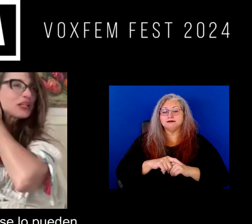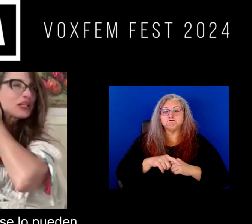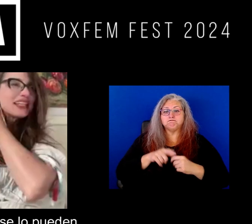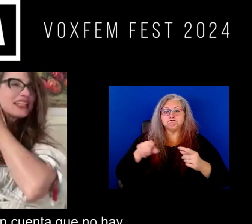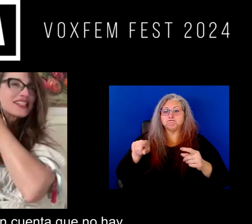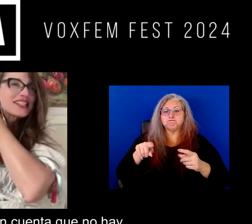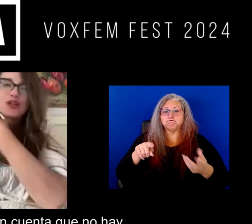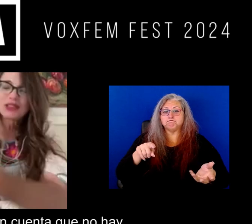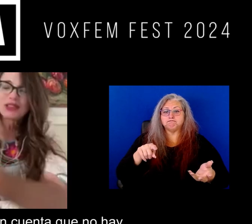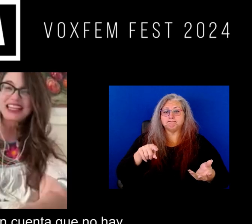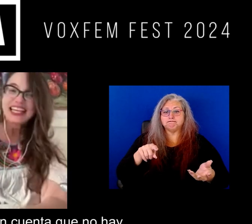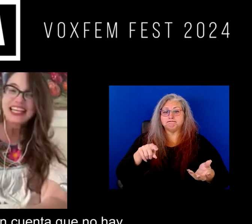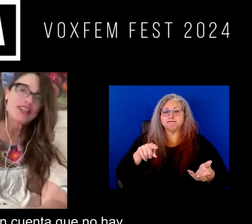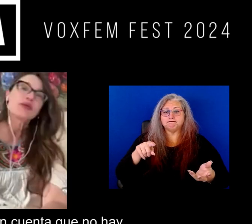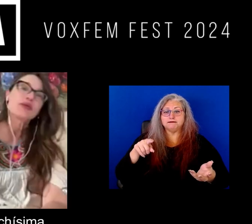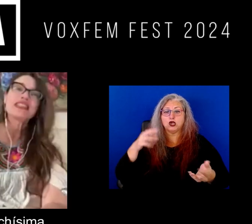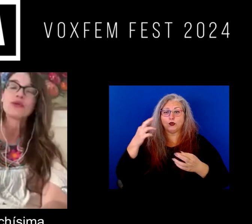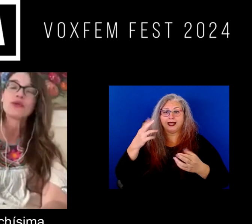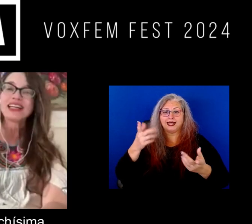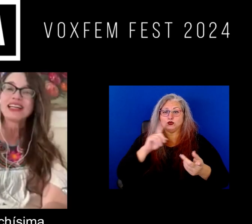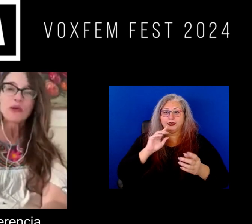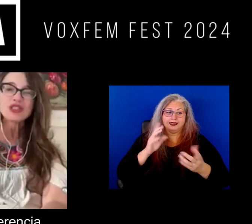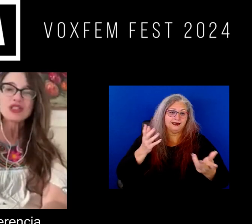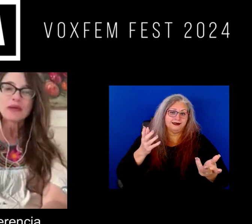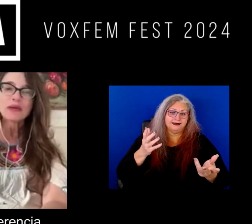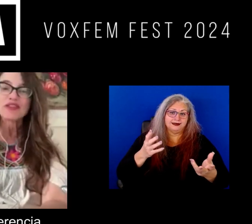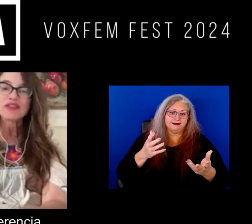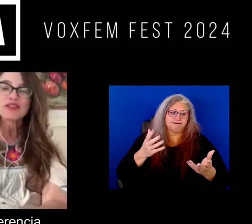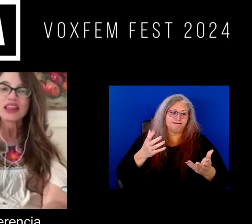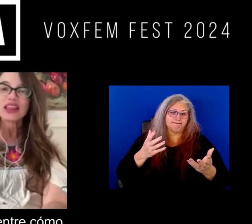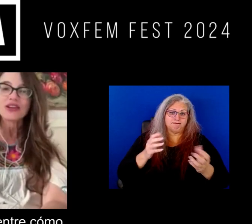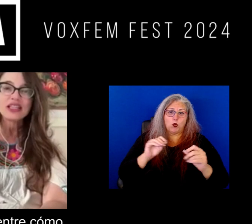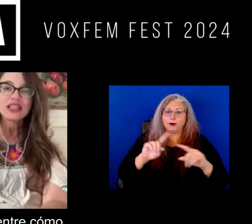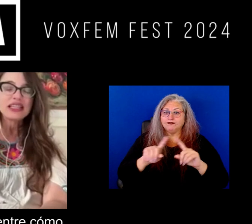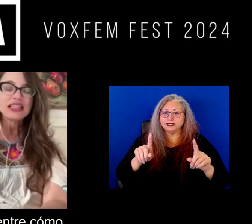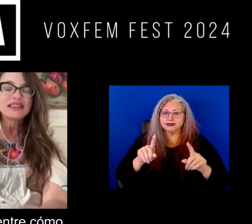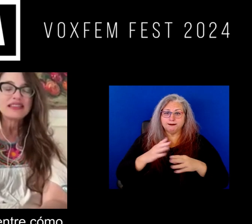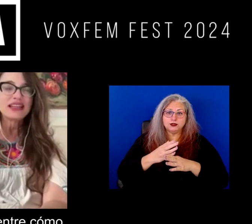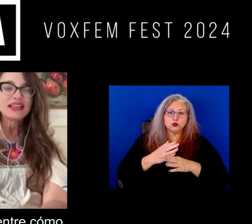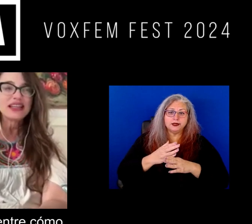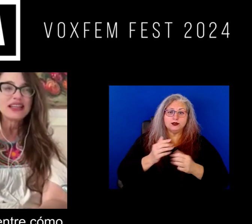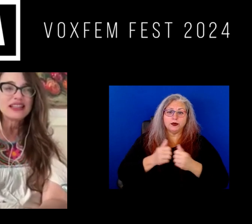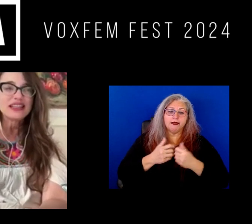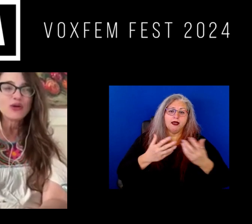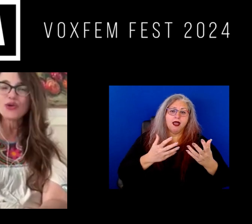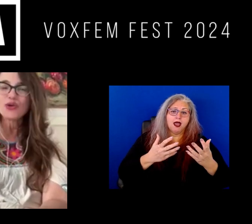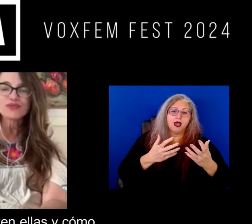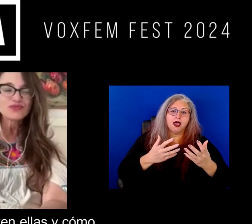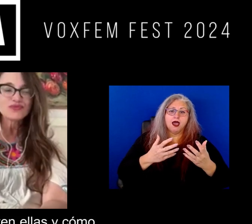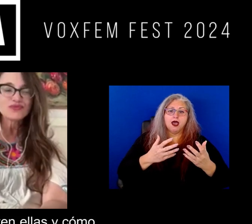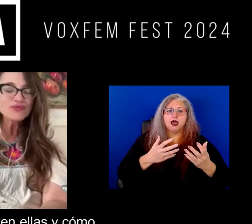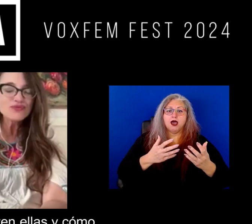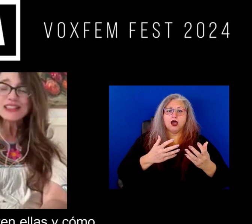pues no se lo pueden creer ¿no? pero se dan cuenta que no hay muchísima diferencia ¿no? entre entre cómo